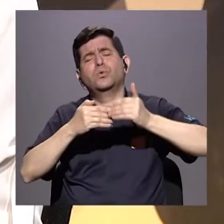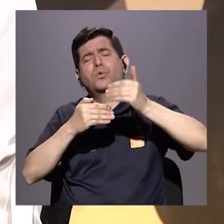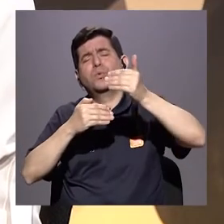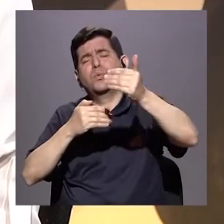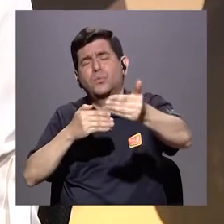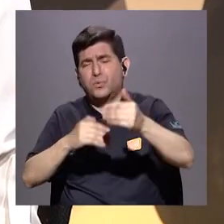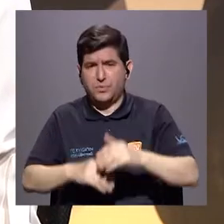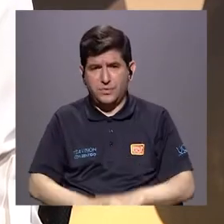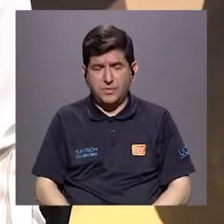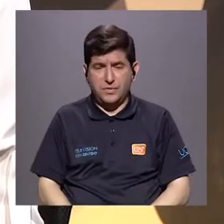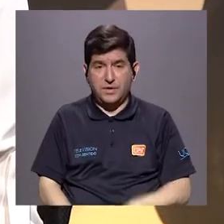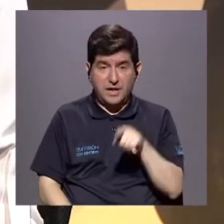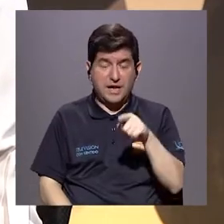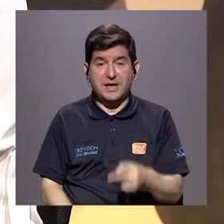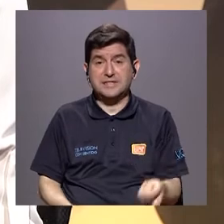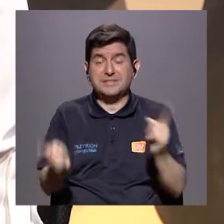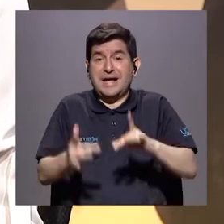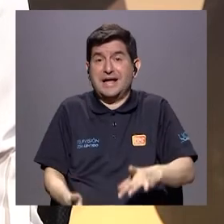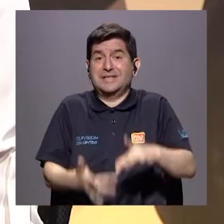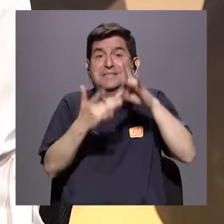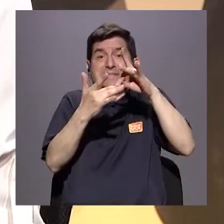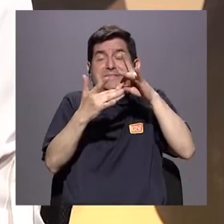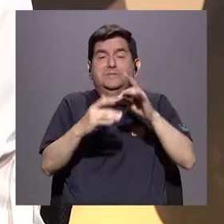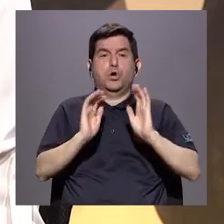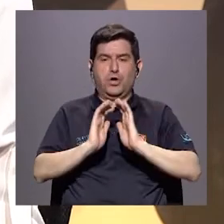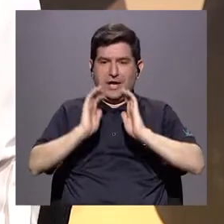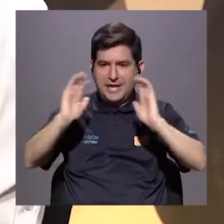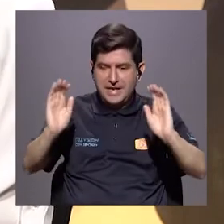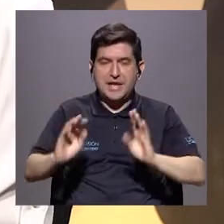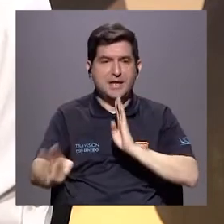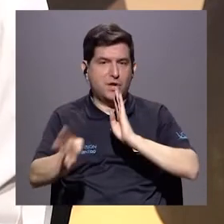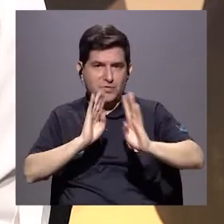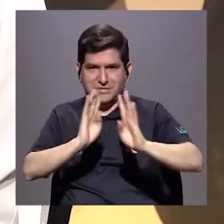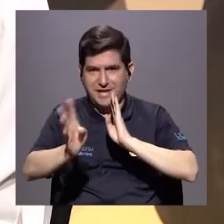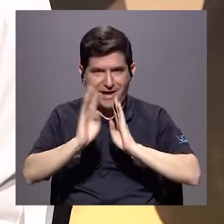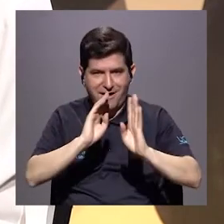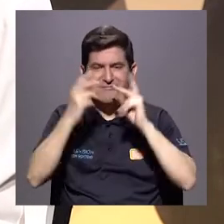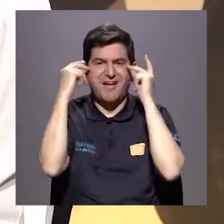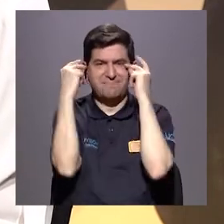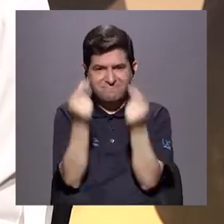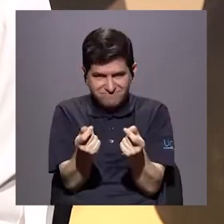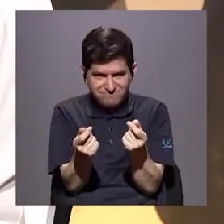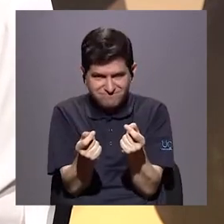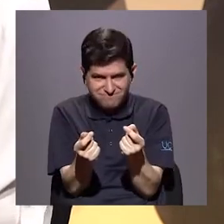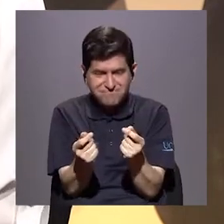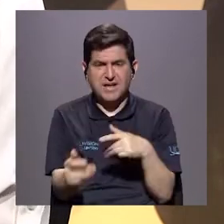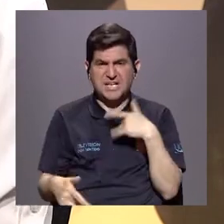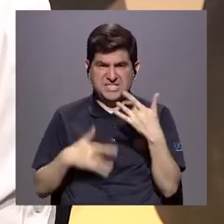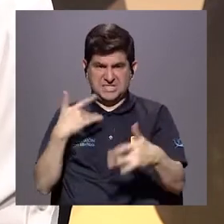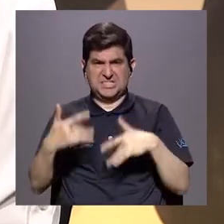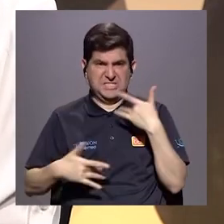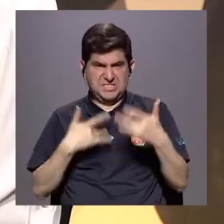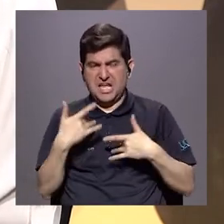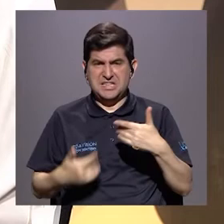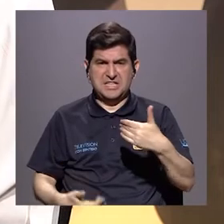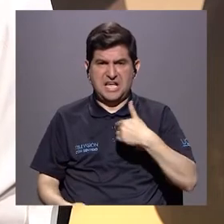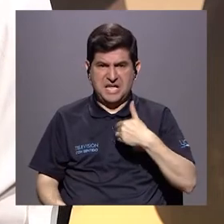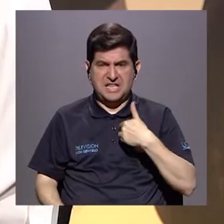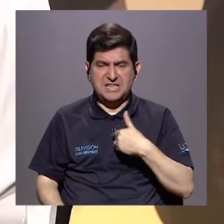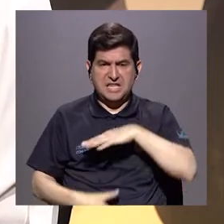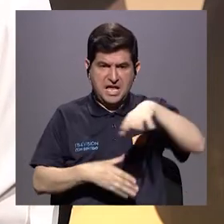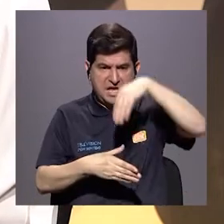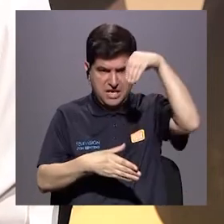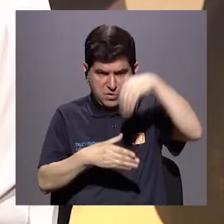son excepcionales los casos de niños que hablan rápidamente porque sienten que tienen un